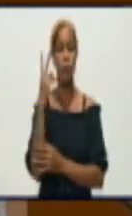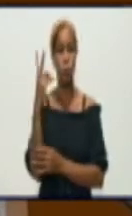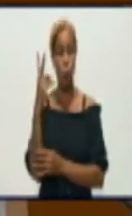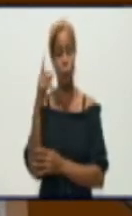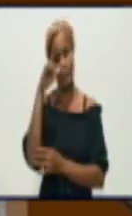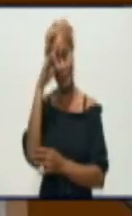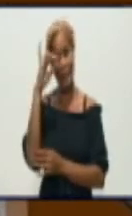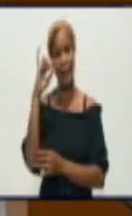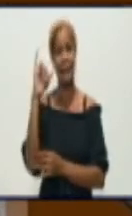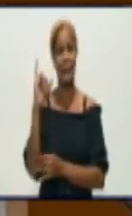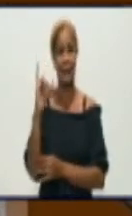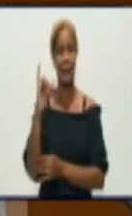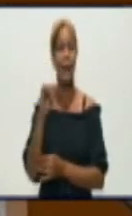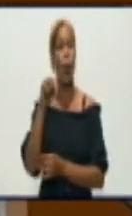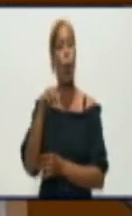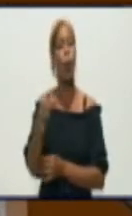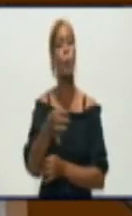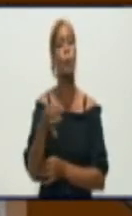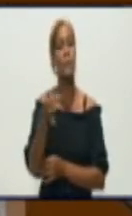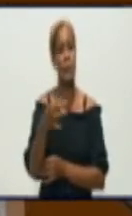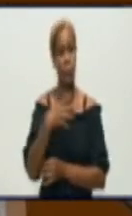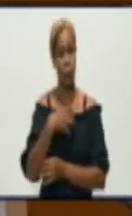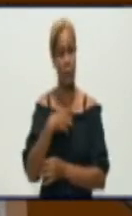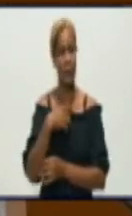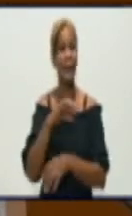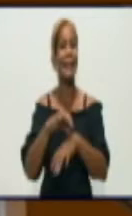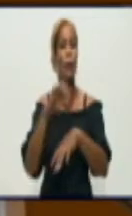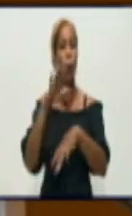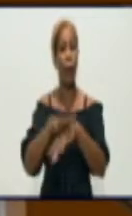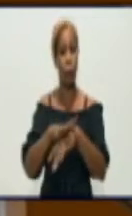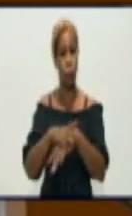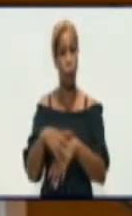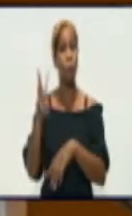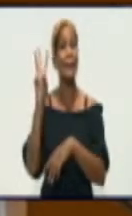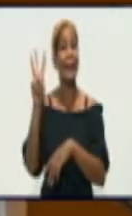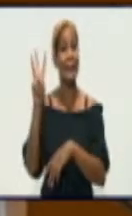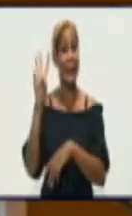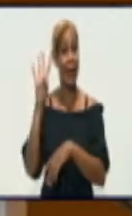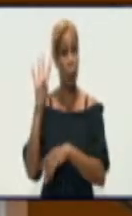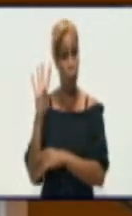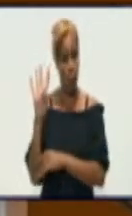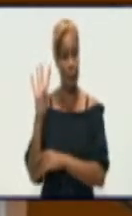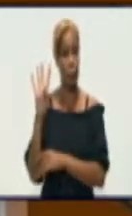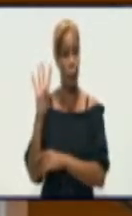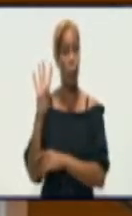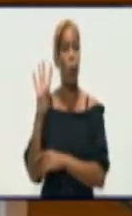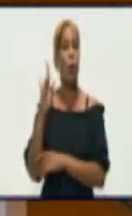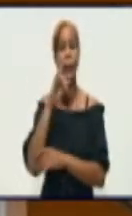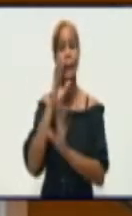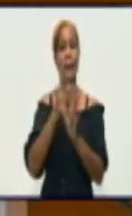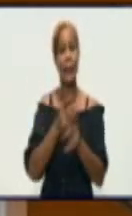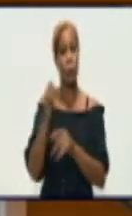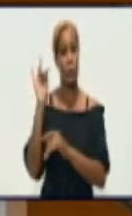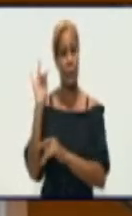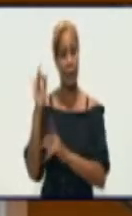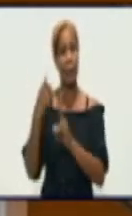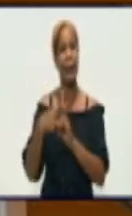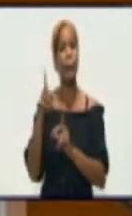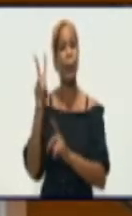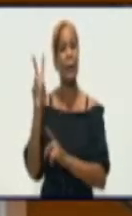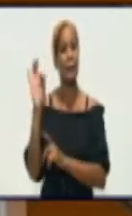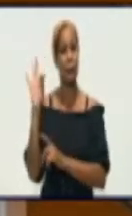Los municipios hoy que reportan casos, Río Cauto con 34, Niquero 7, Bayamo 28,